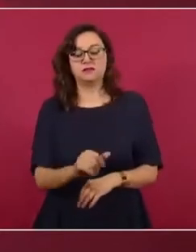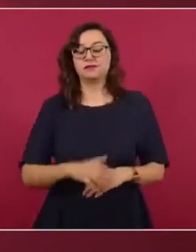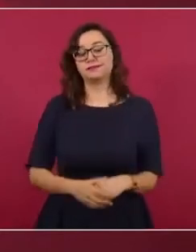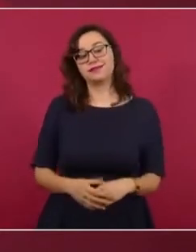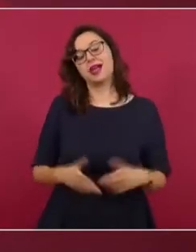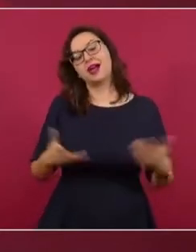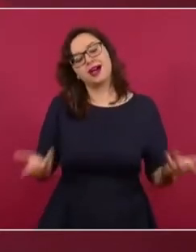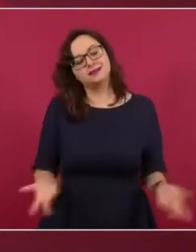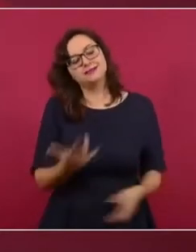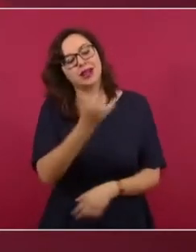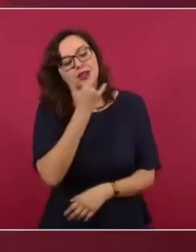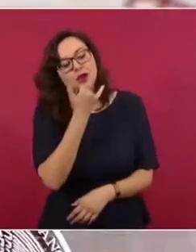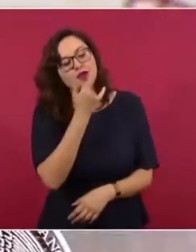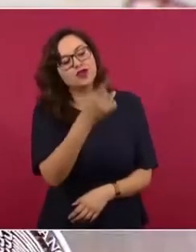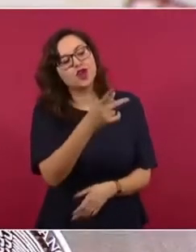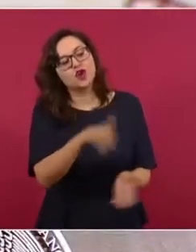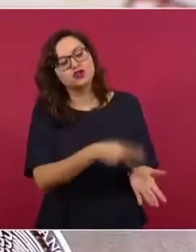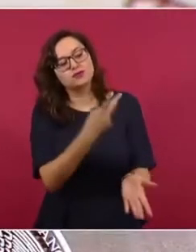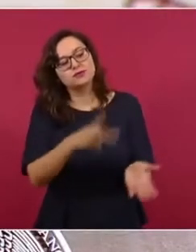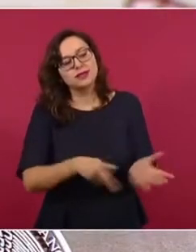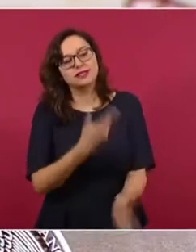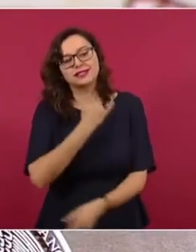veces, pues no hay tal decreto.